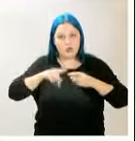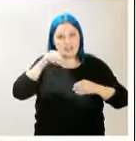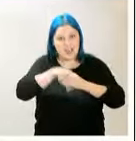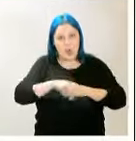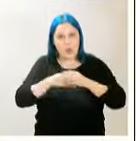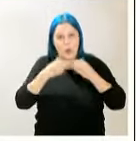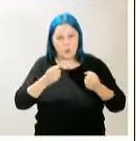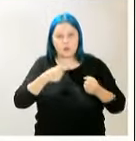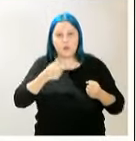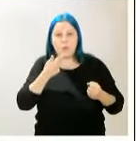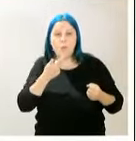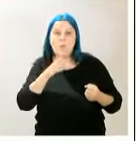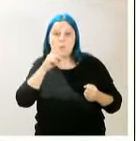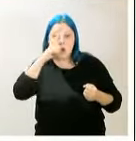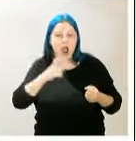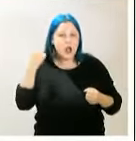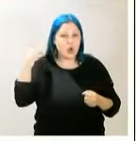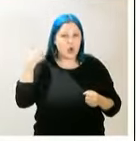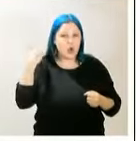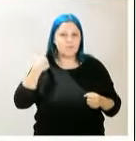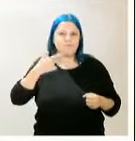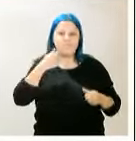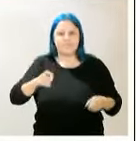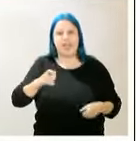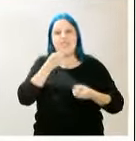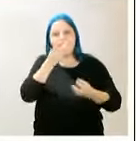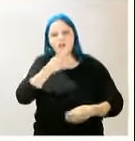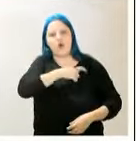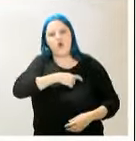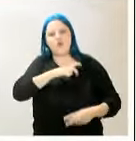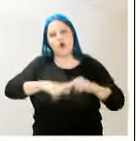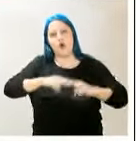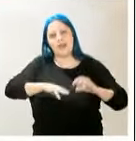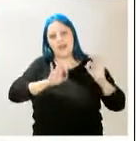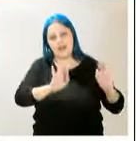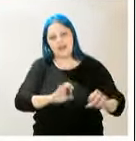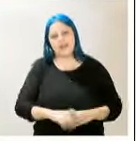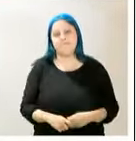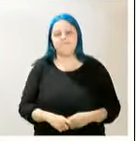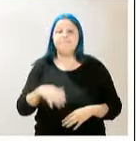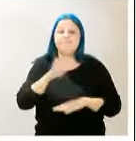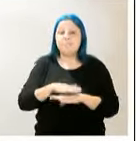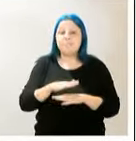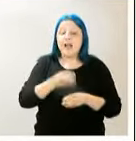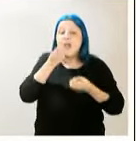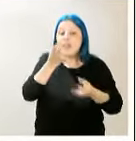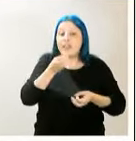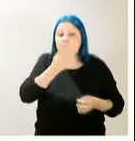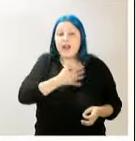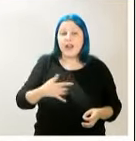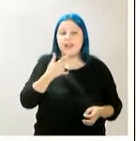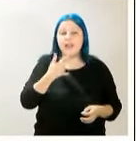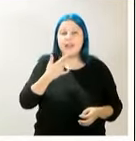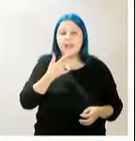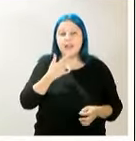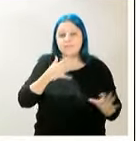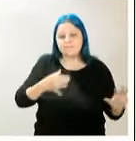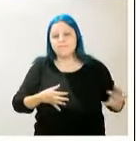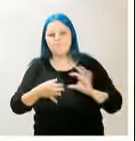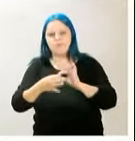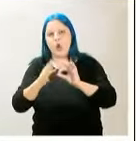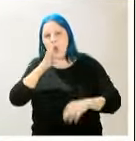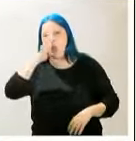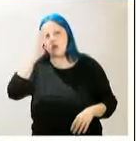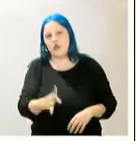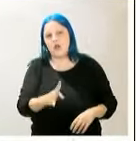año. Estos datos son de comisiones obreras. Para ponernos en situación, esta cifra supone el equivalente a cuatro años de prestaciones de